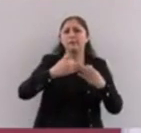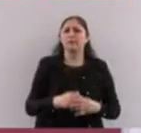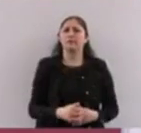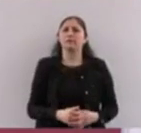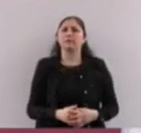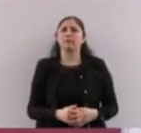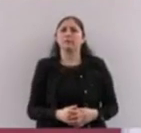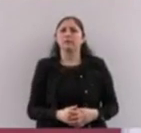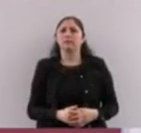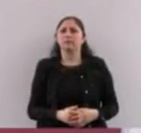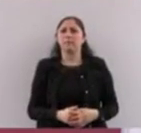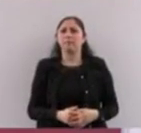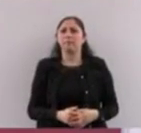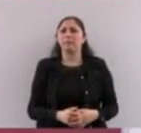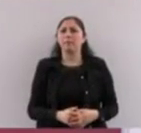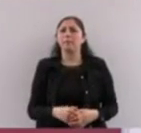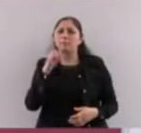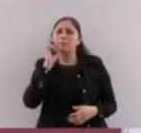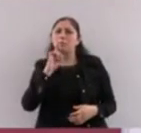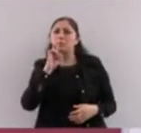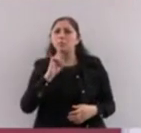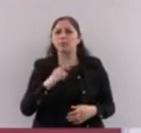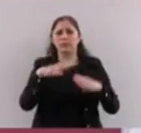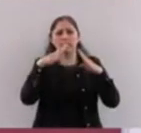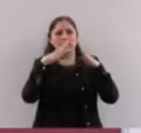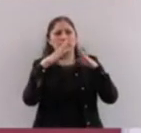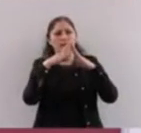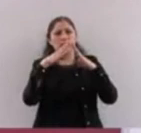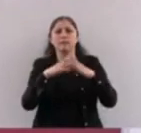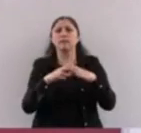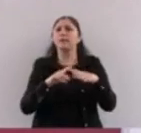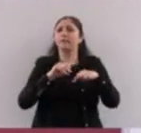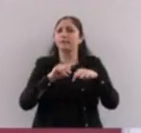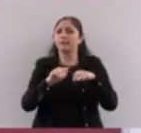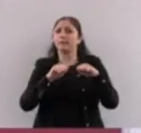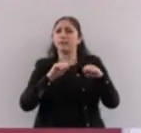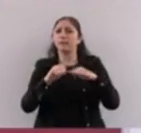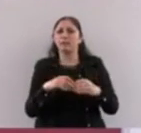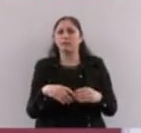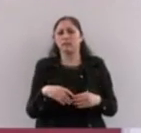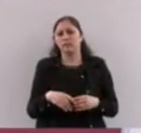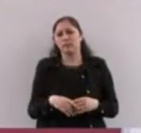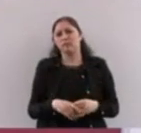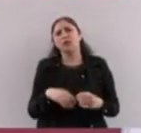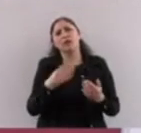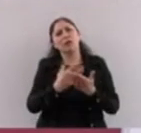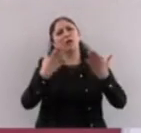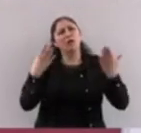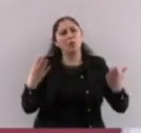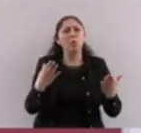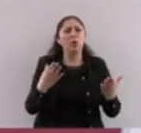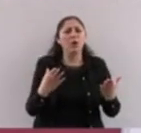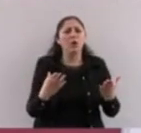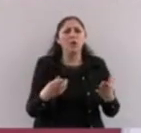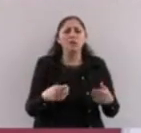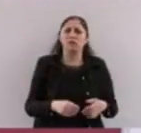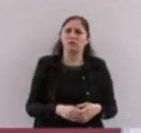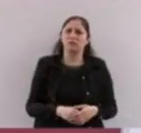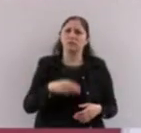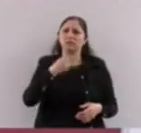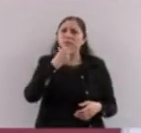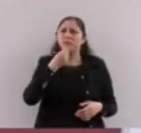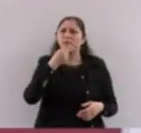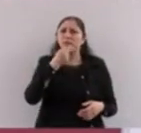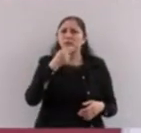con la familia. Pero también hubo el señor que vendía dulces afuera de la escuela, también